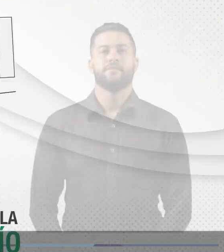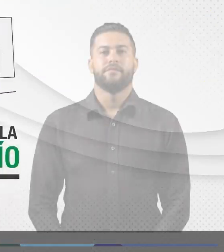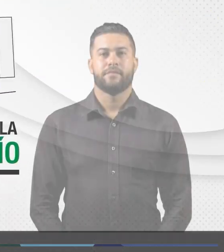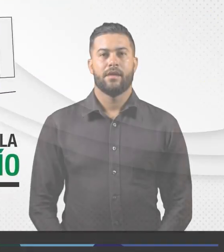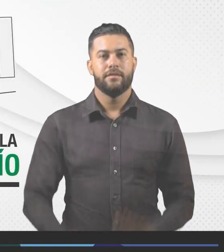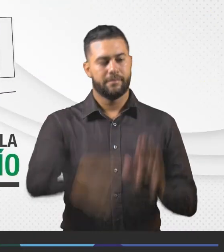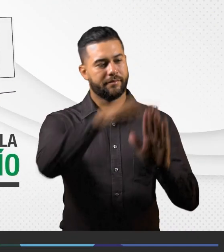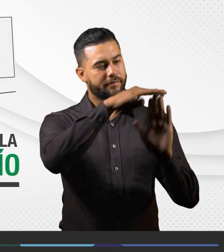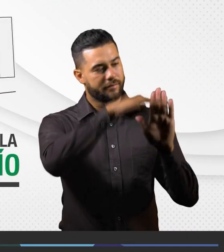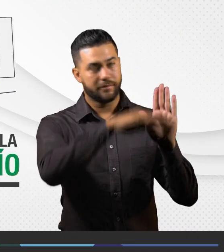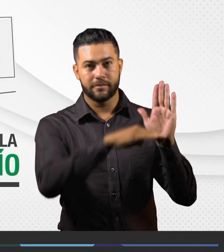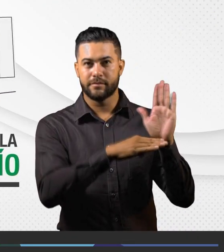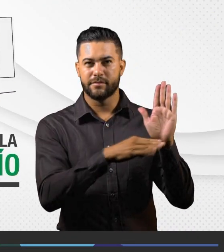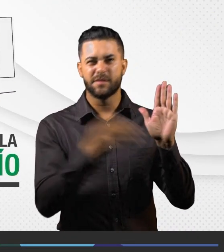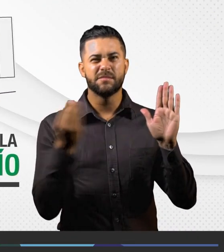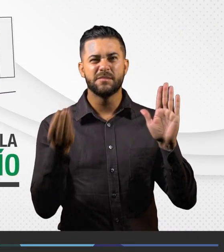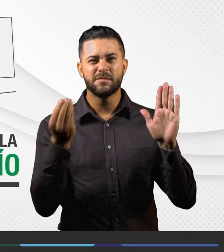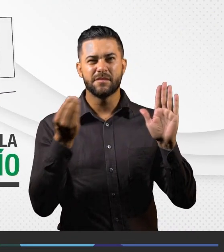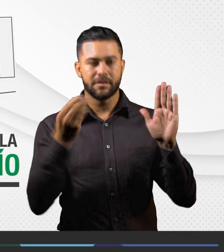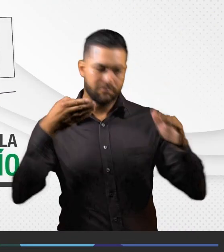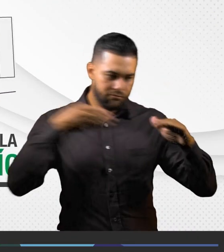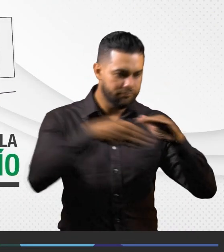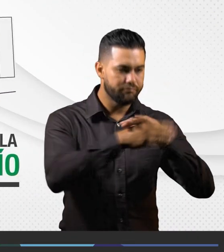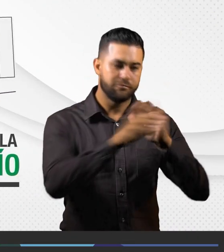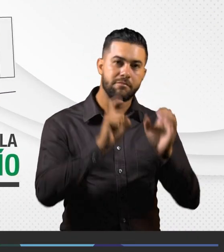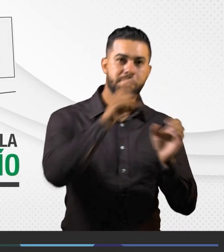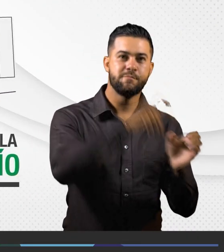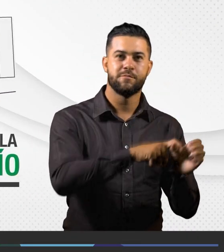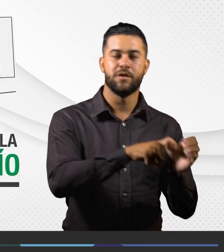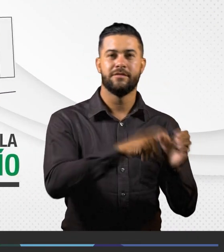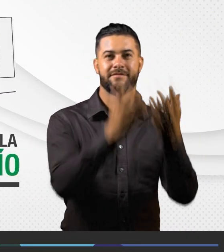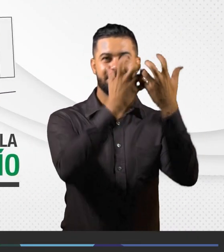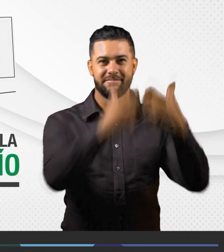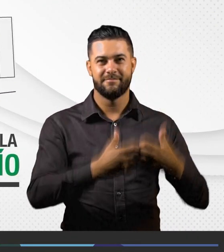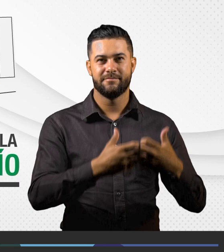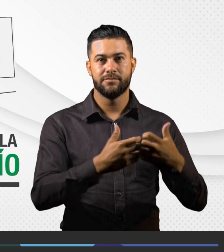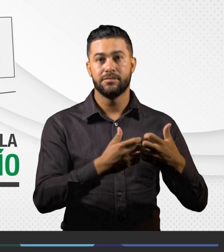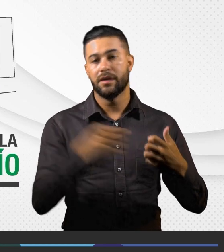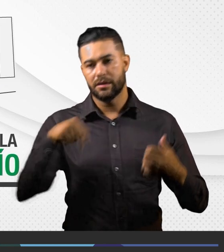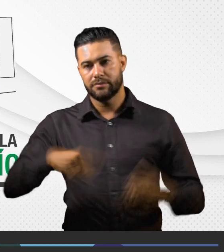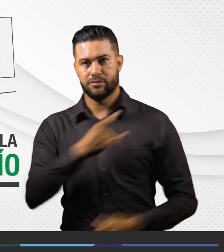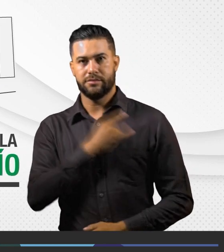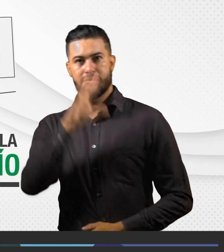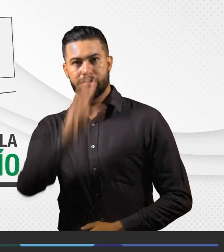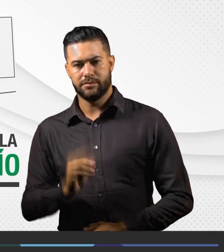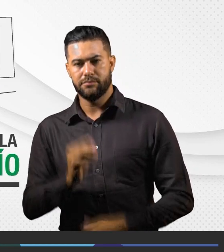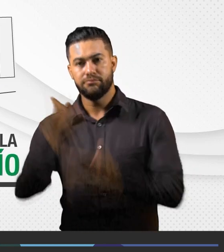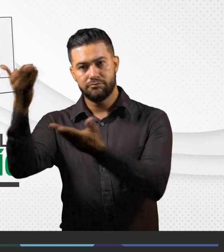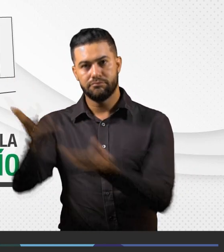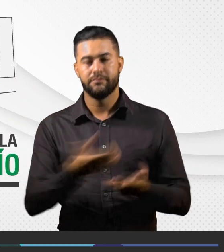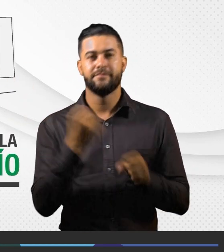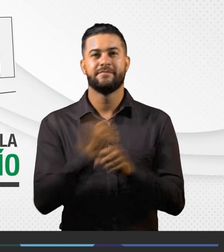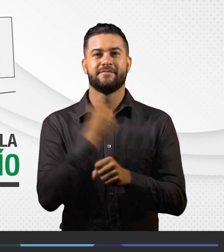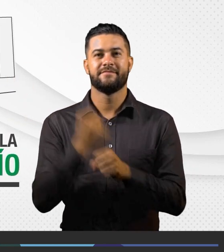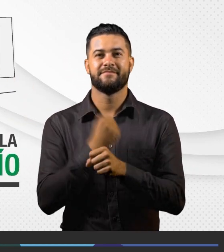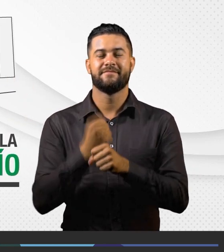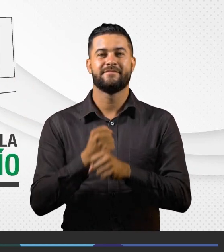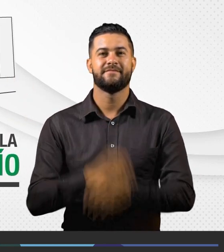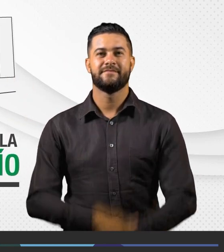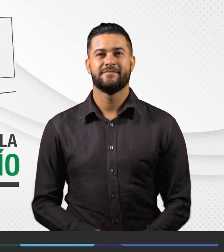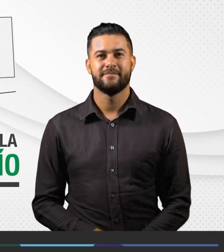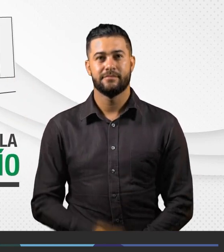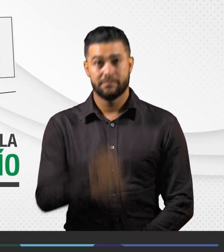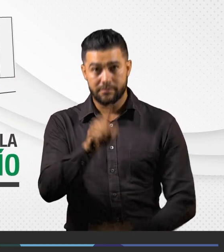Instructivo para registrar empresas en la Bolsa de Empleo Uniquindío. ¿Eres